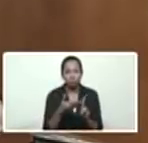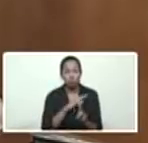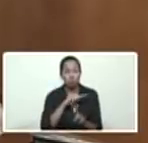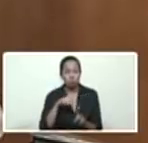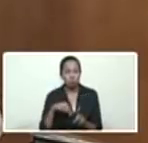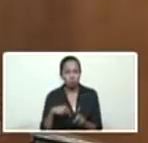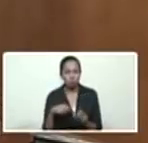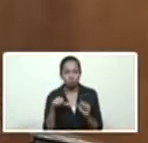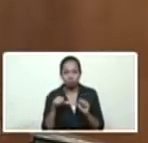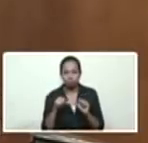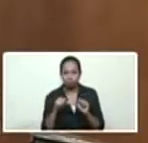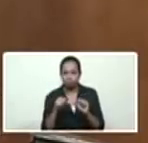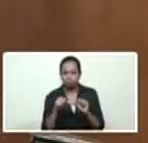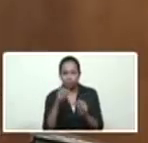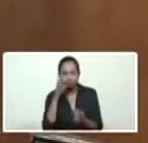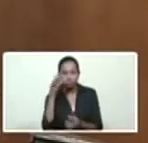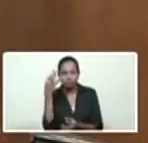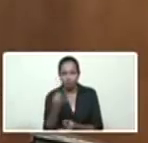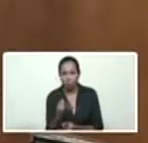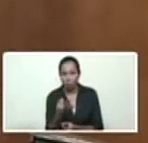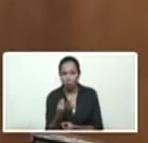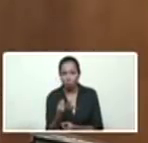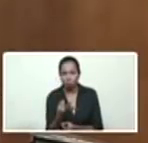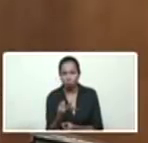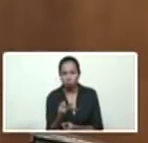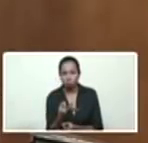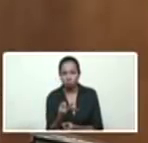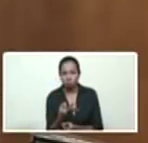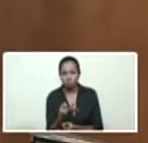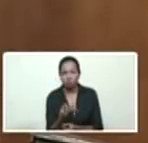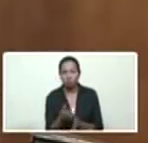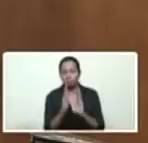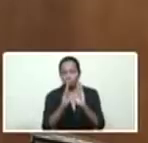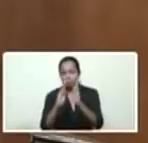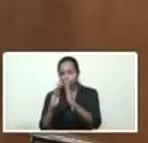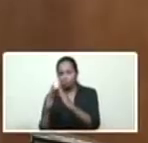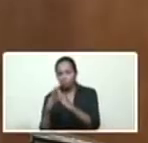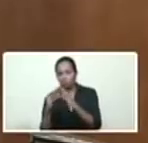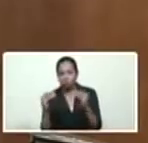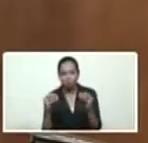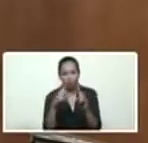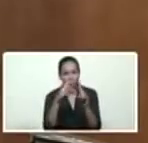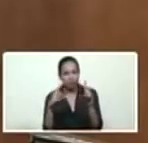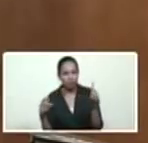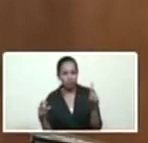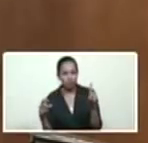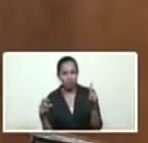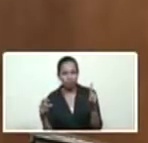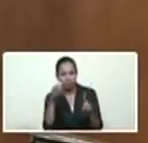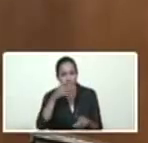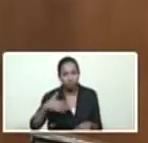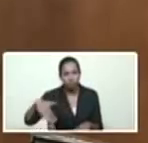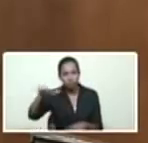permanente, segura, con administración de cargas a todo el territorio nacional.